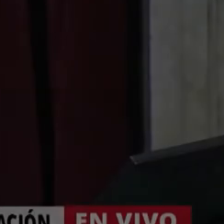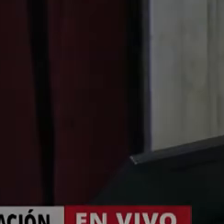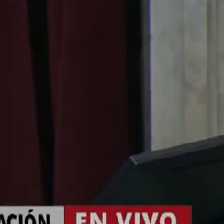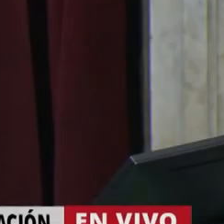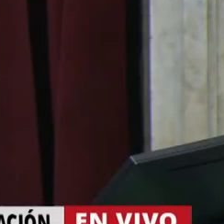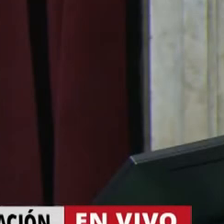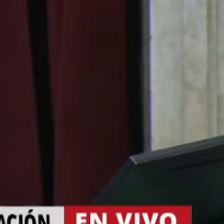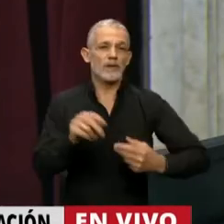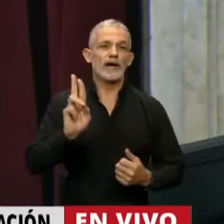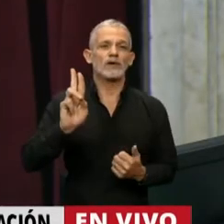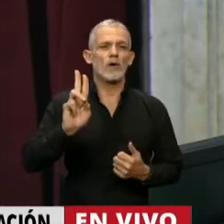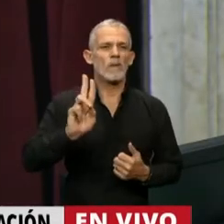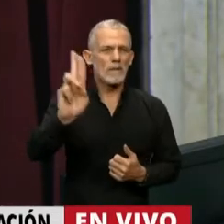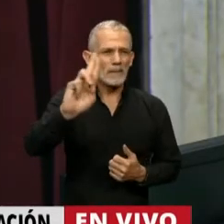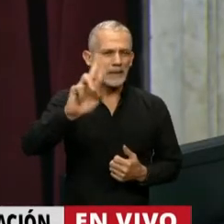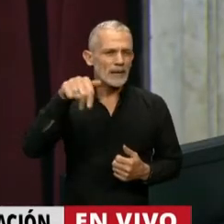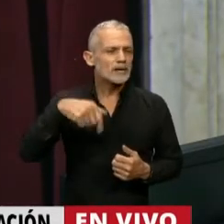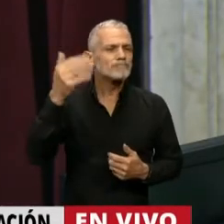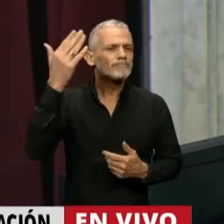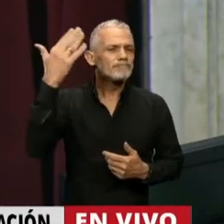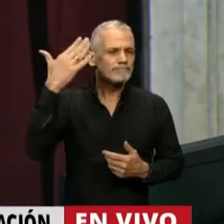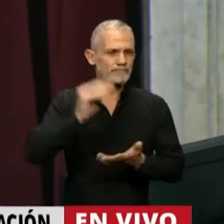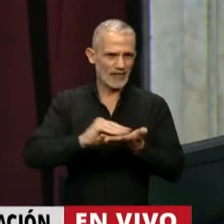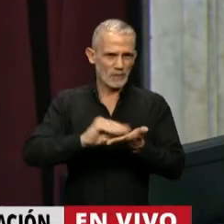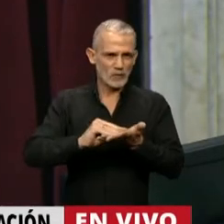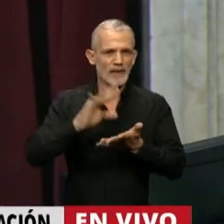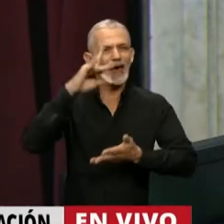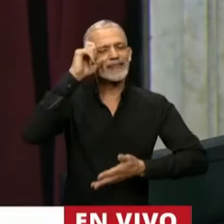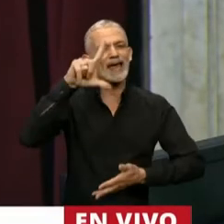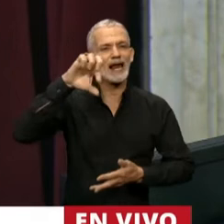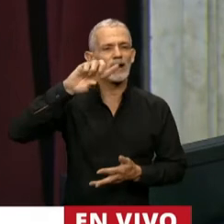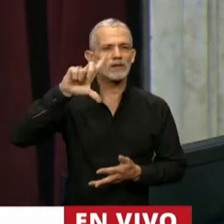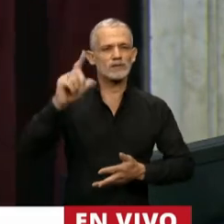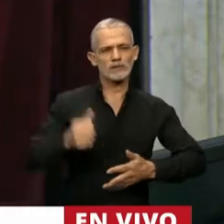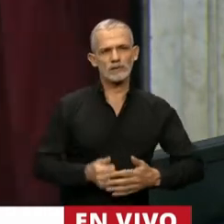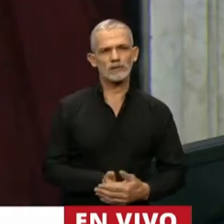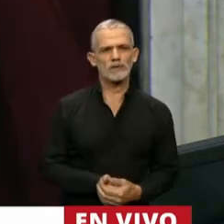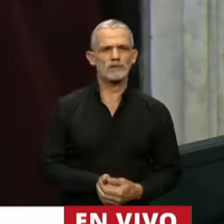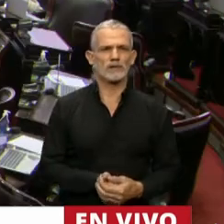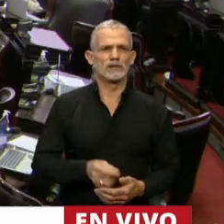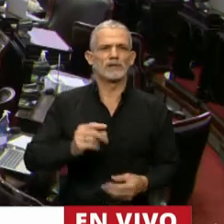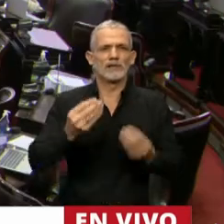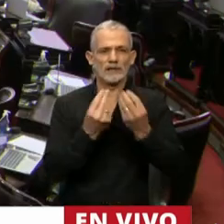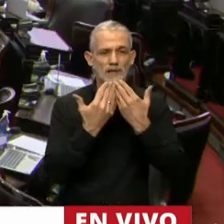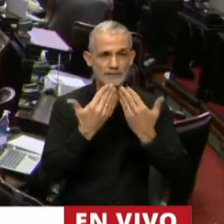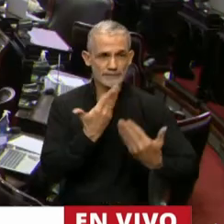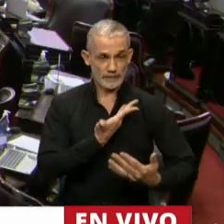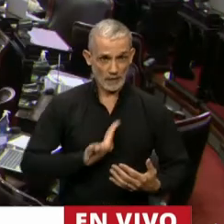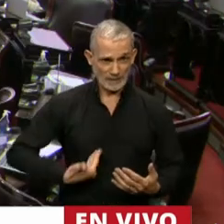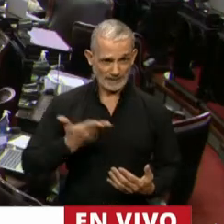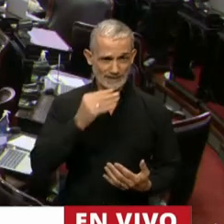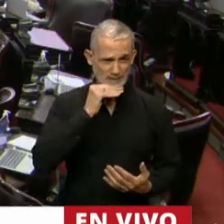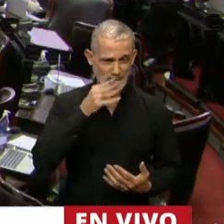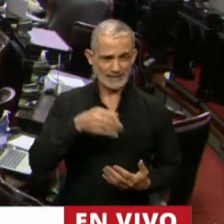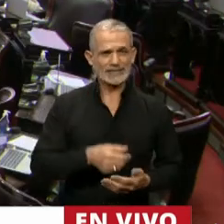Para una cuestión de privilegio, tiene la palabra la diputada Romina del Pla. Muchas gracias, señor Presidente.